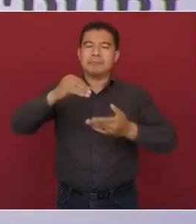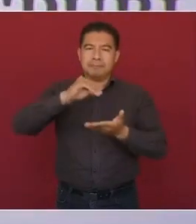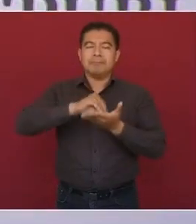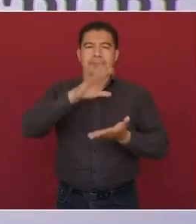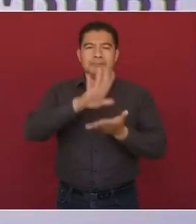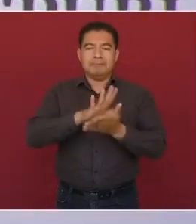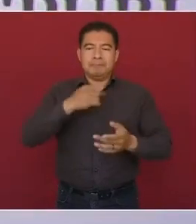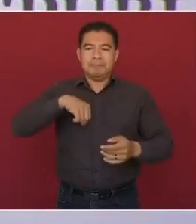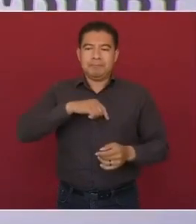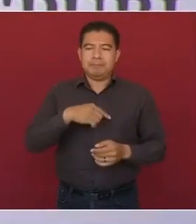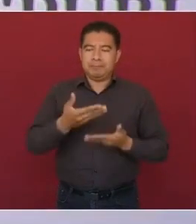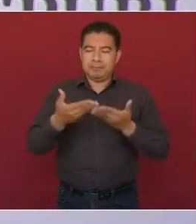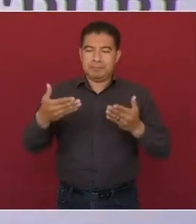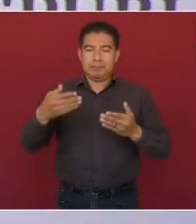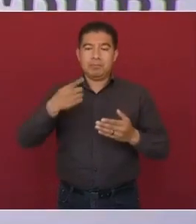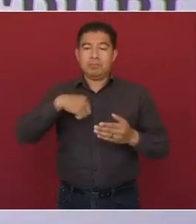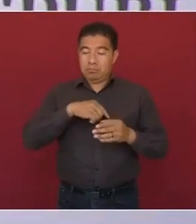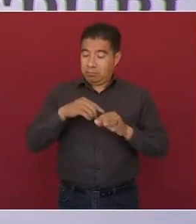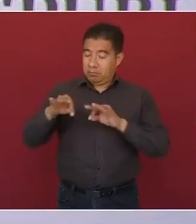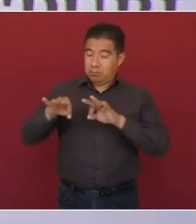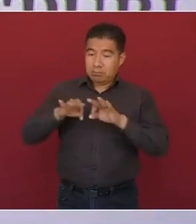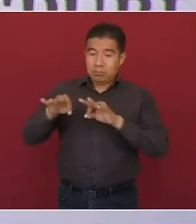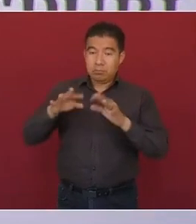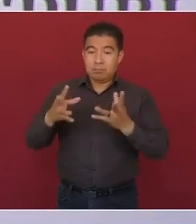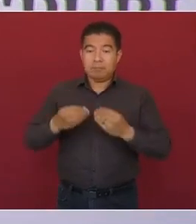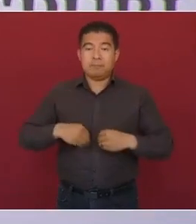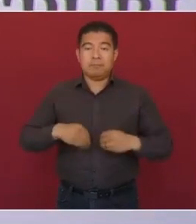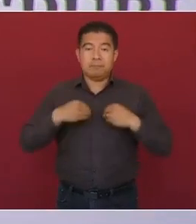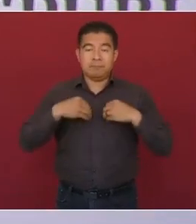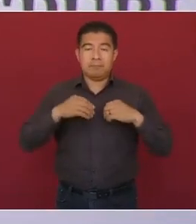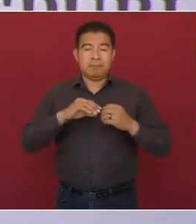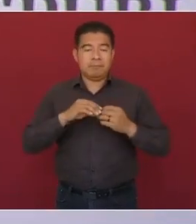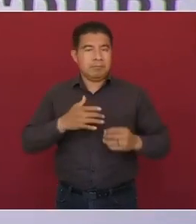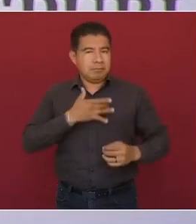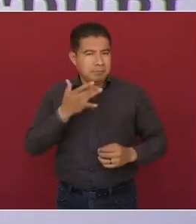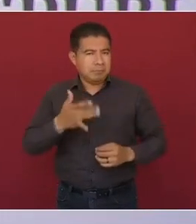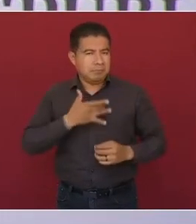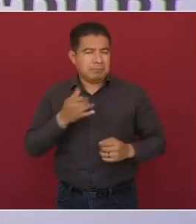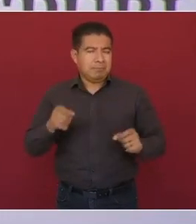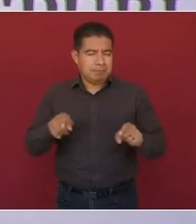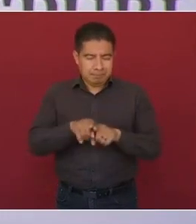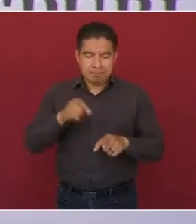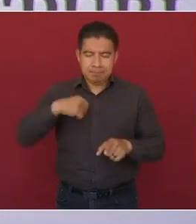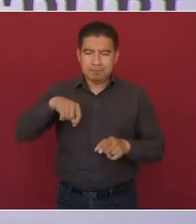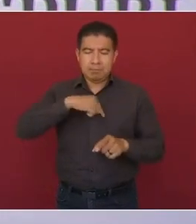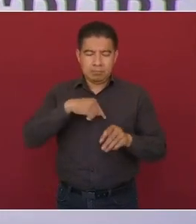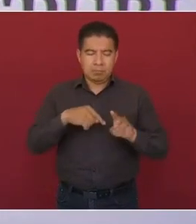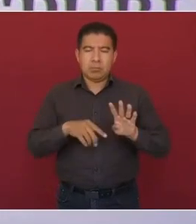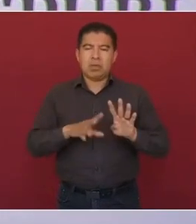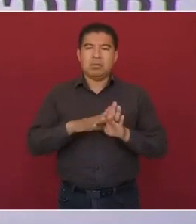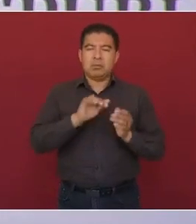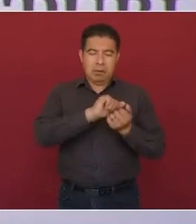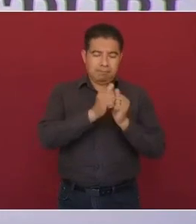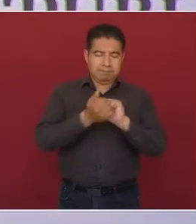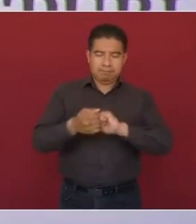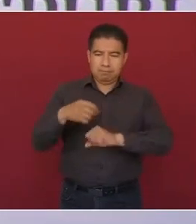Quienes trabajamos, vivimos y sentimos la Cuarta Transformación de la Vida Pública de México,